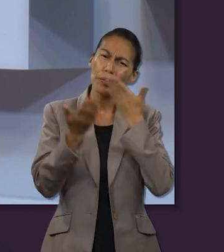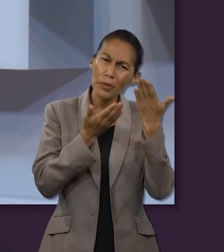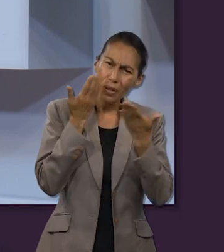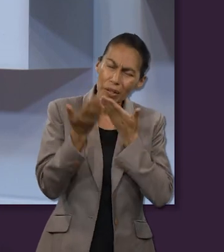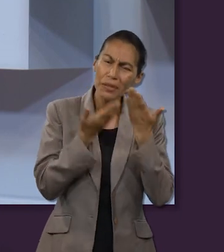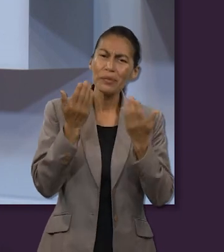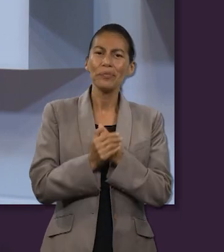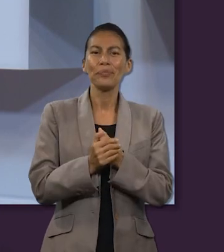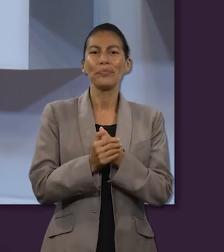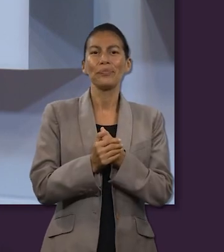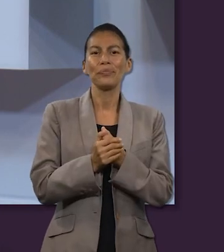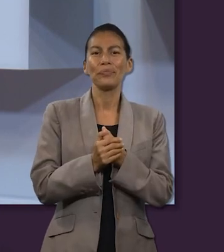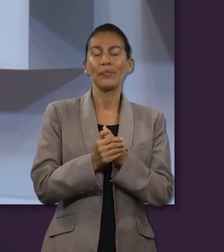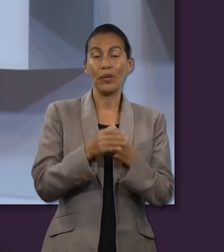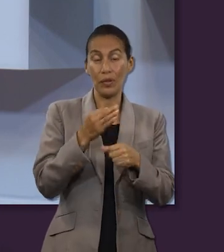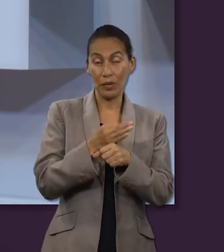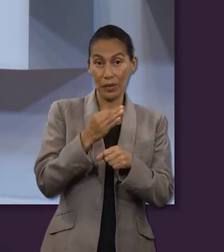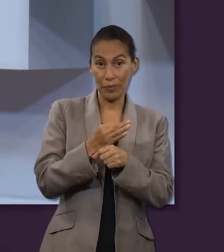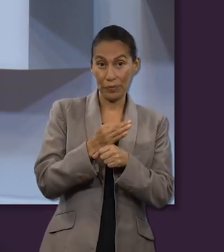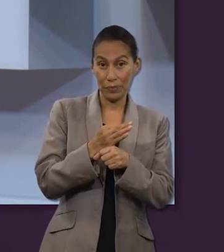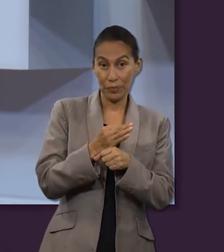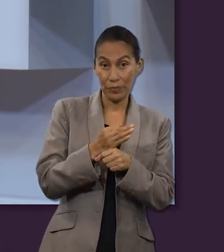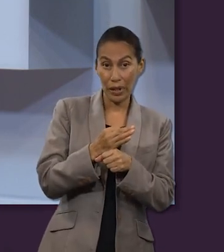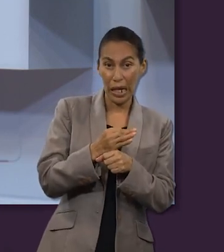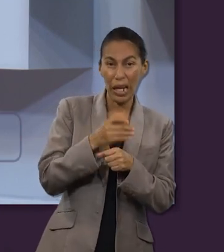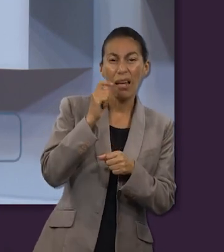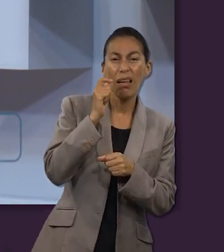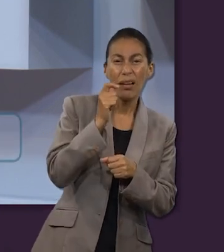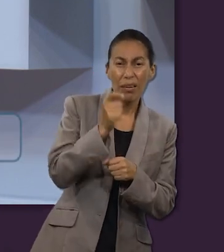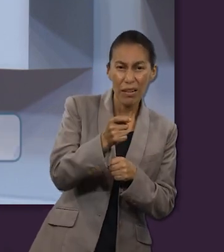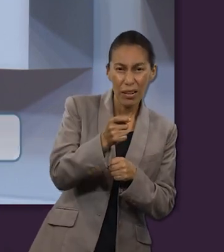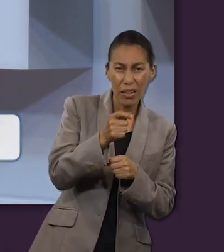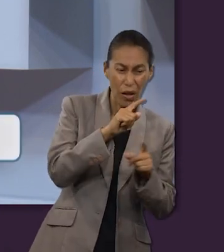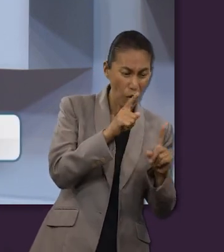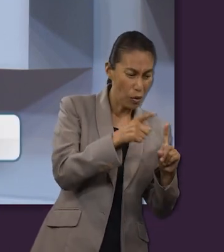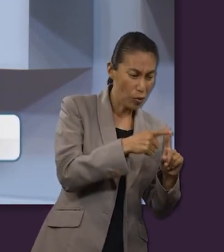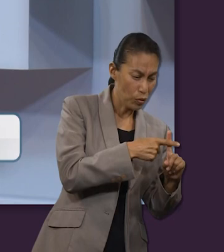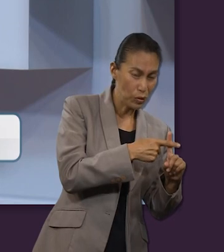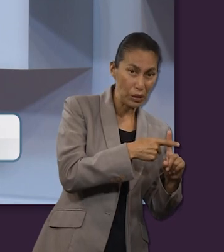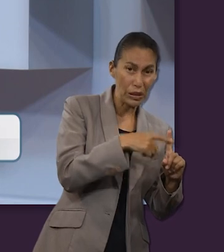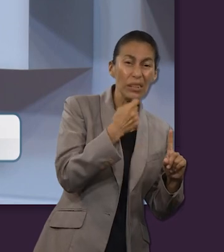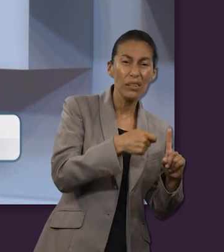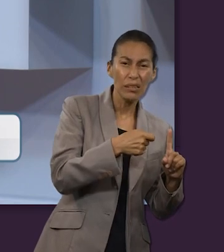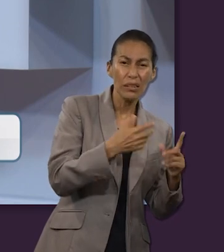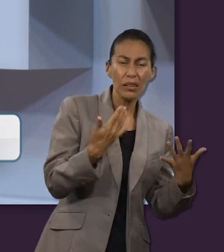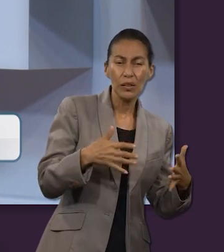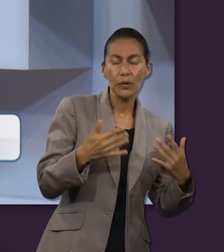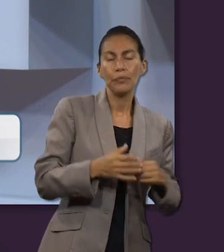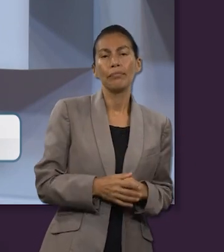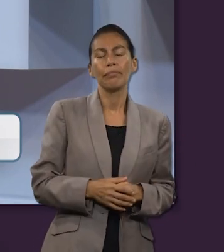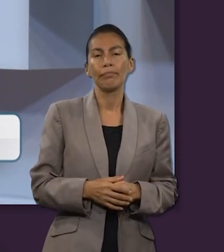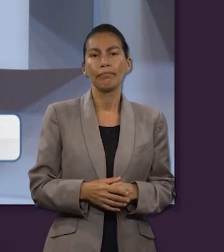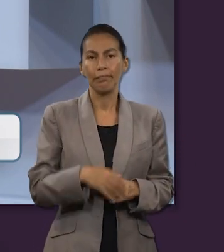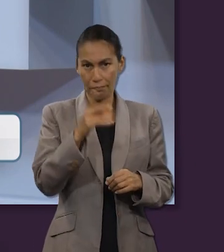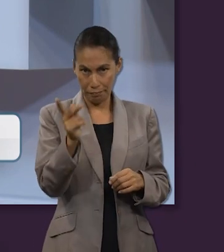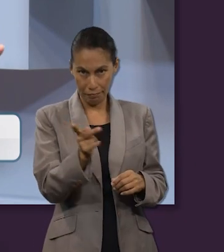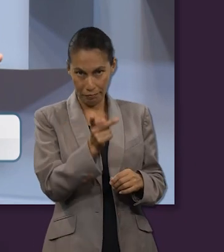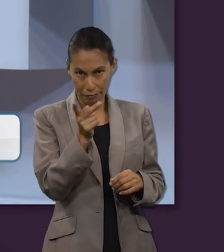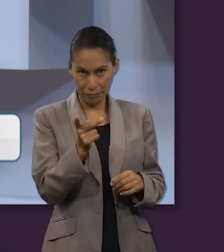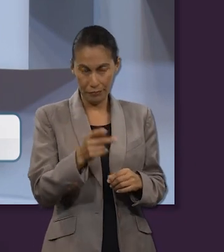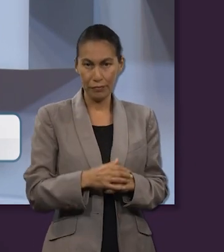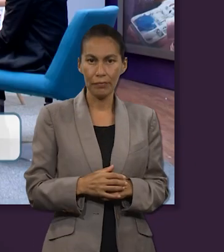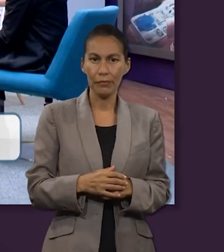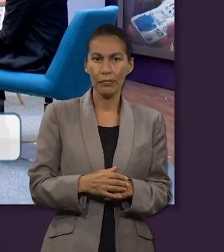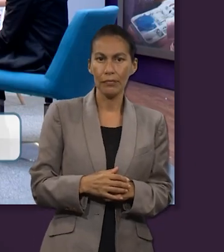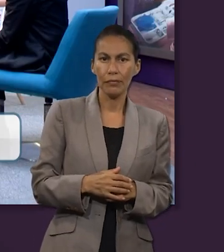seguir estudiando en ese segmento sobre el significado de la Cruz y les voy a